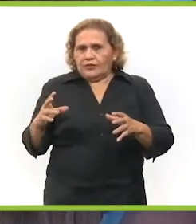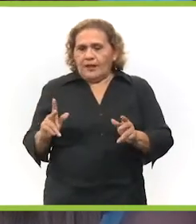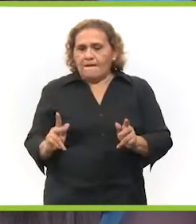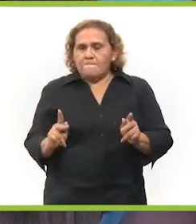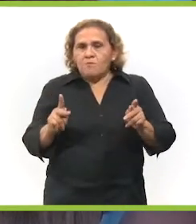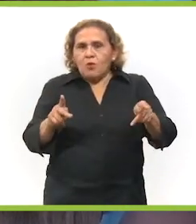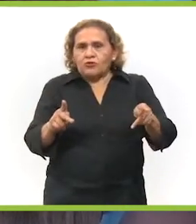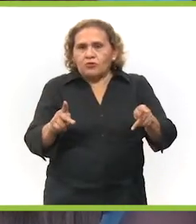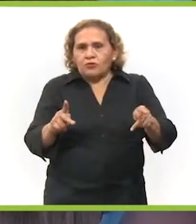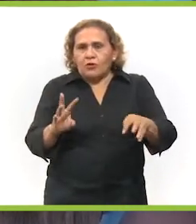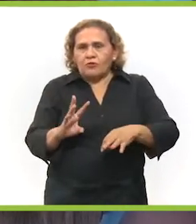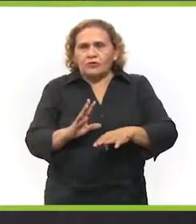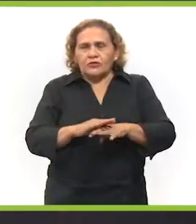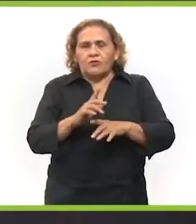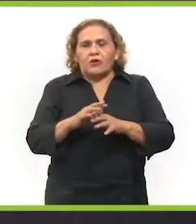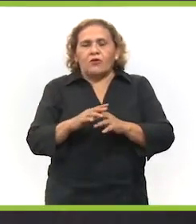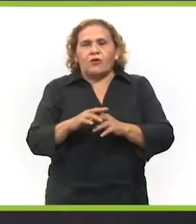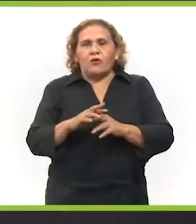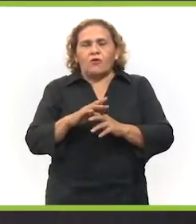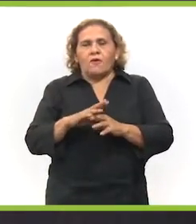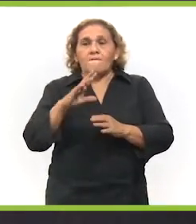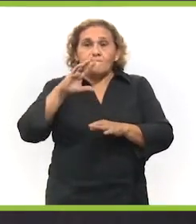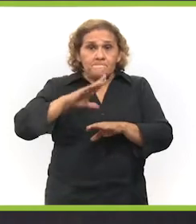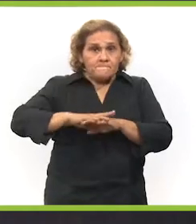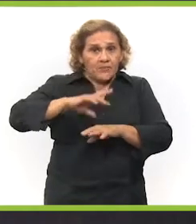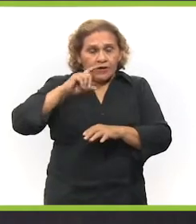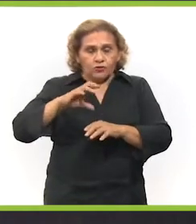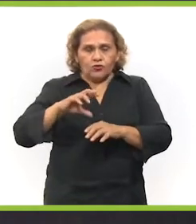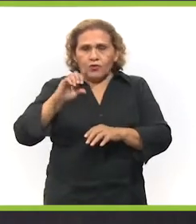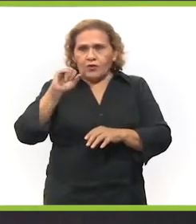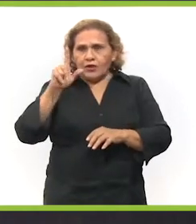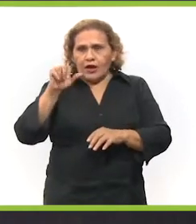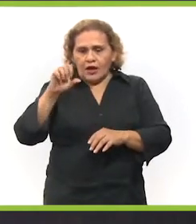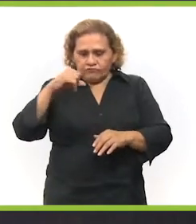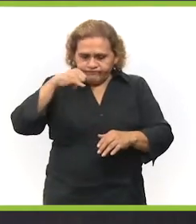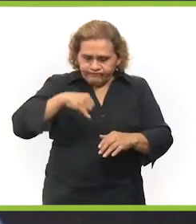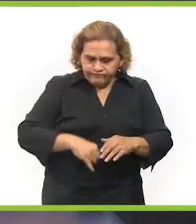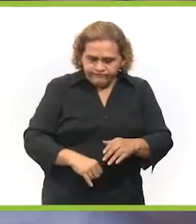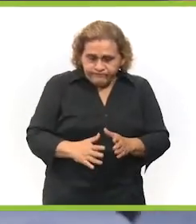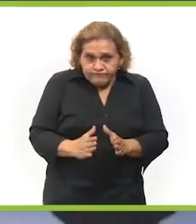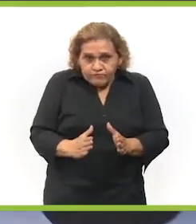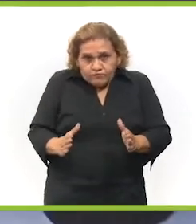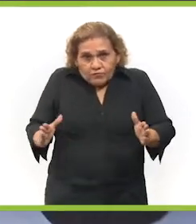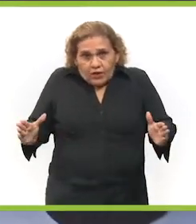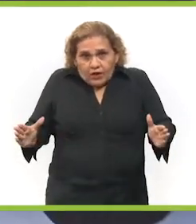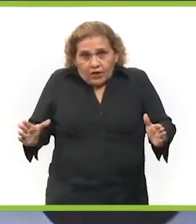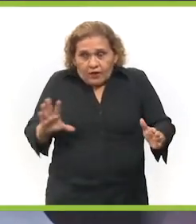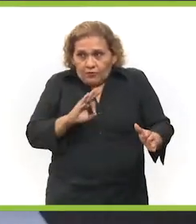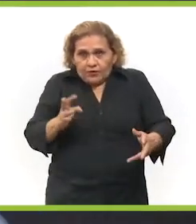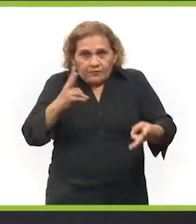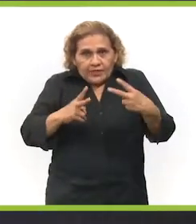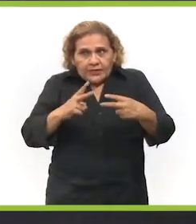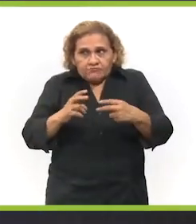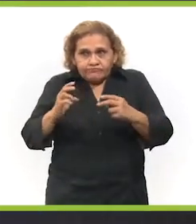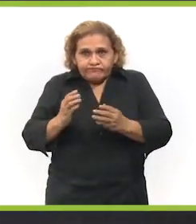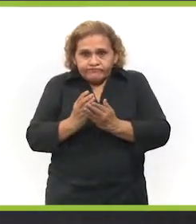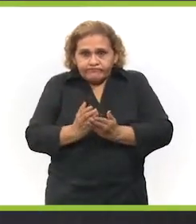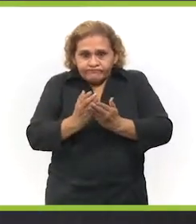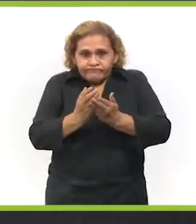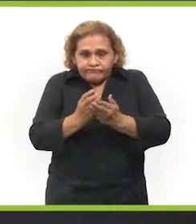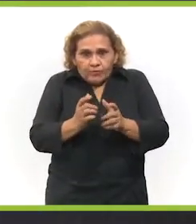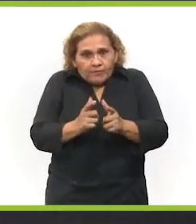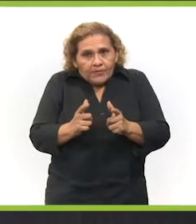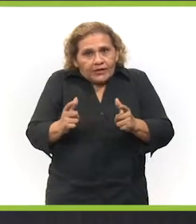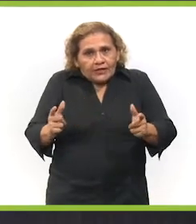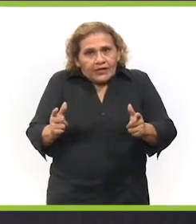ampliación del puerto de progreso. Vamos a estar creando un mayor calado de lo que es el canal de navegación y también lo vamos a hacer más ancho. ¿Para qué? Para que